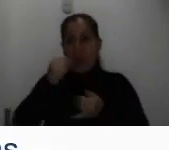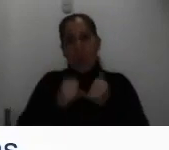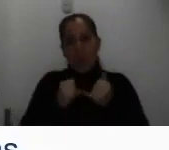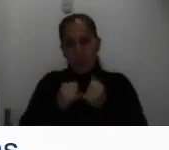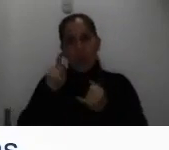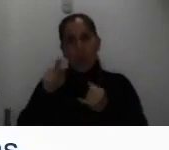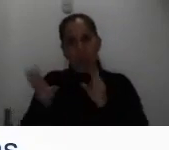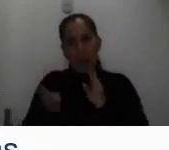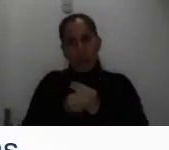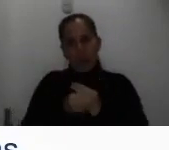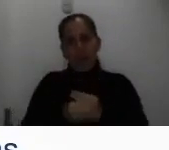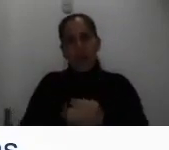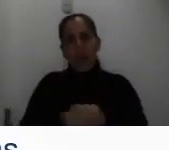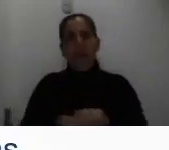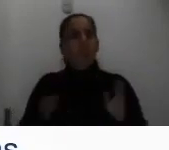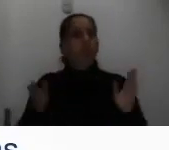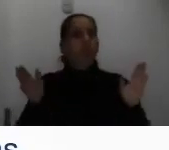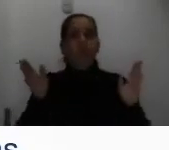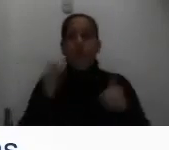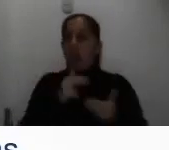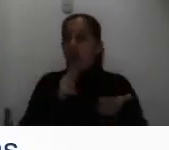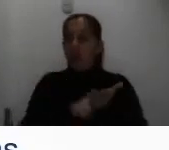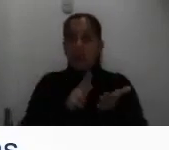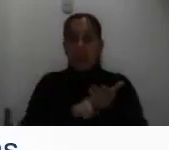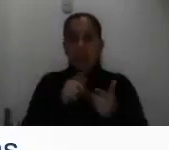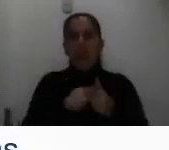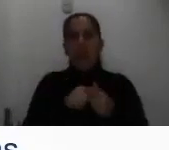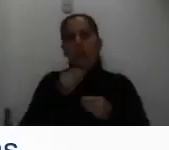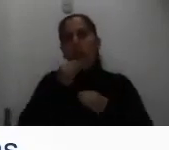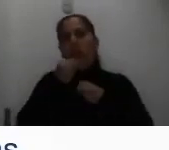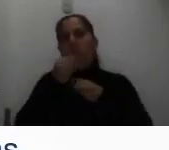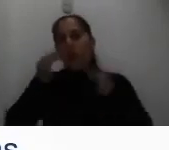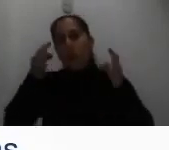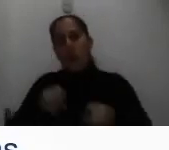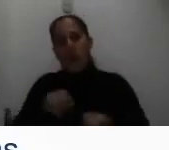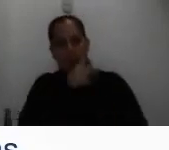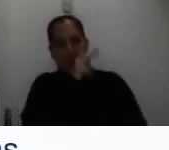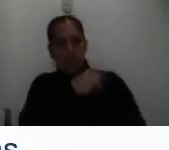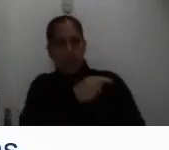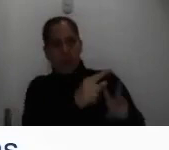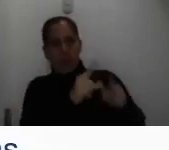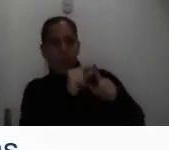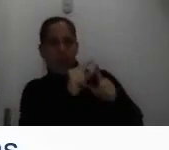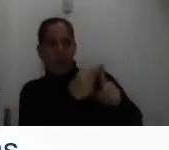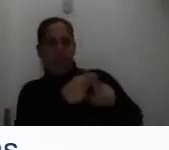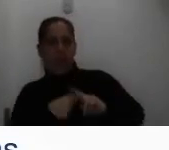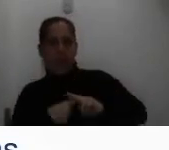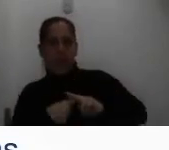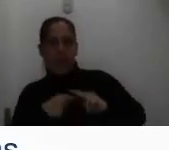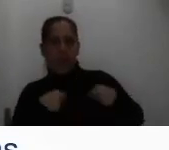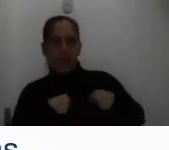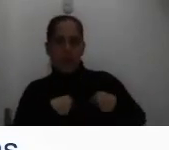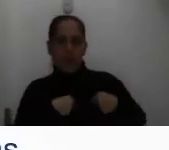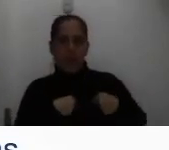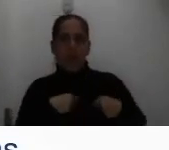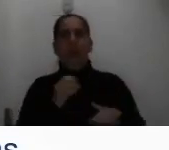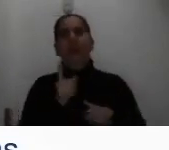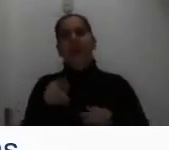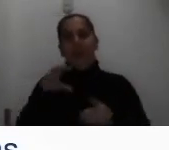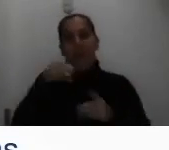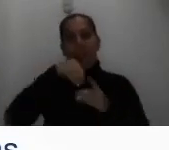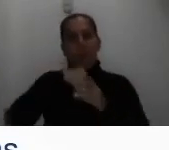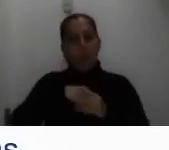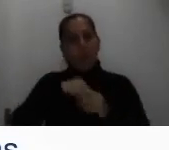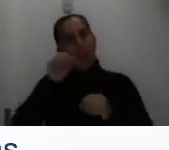entonces una declaración jurada de la persona que nos alquila indicando el monto igual especificar si incluye o no los